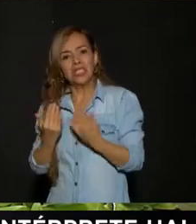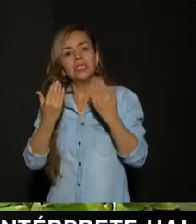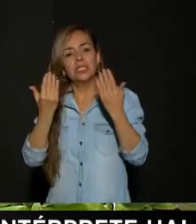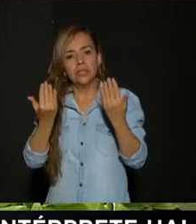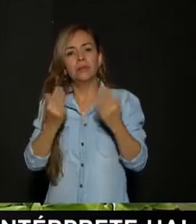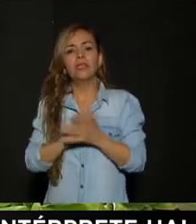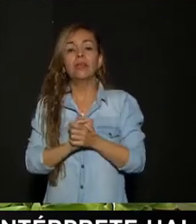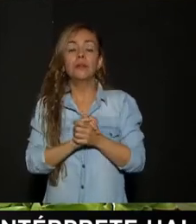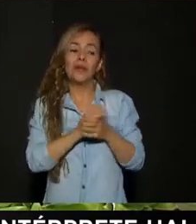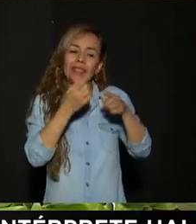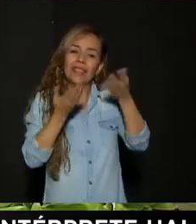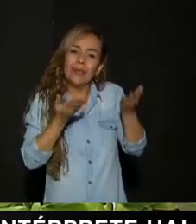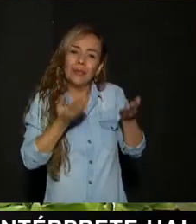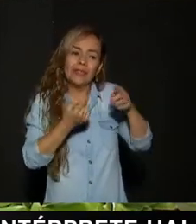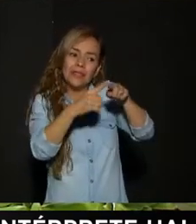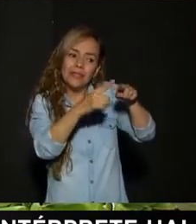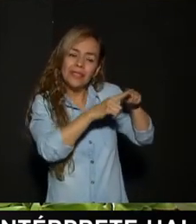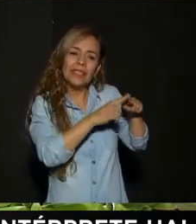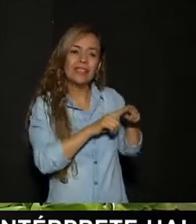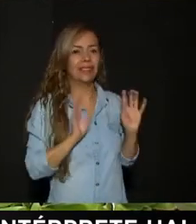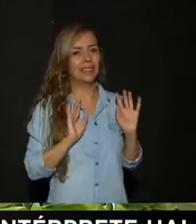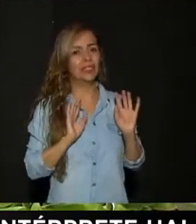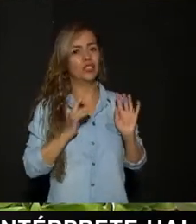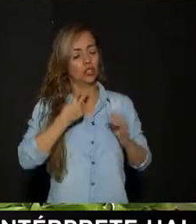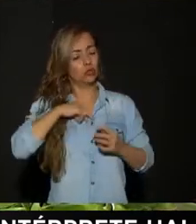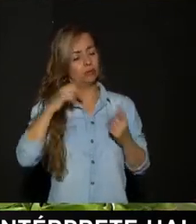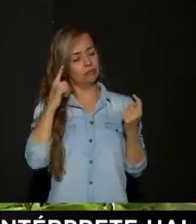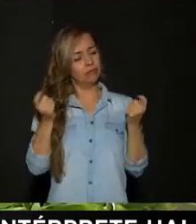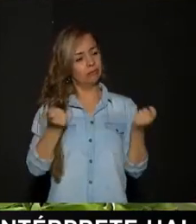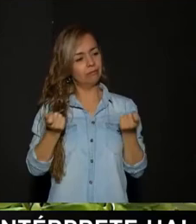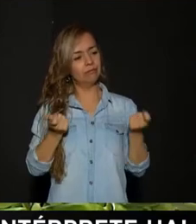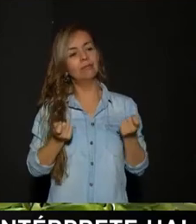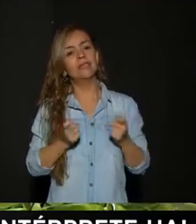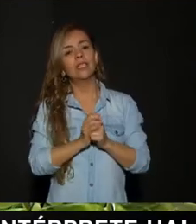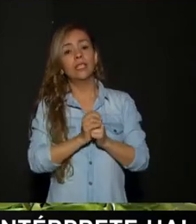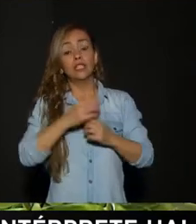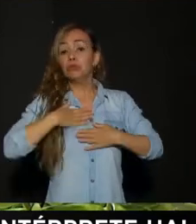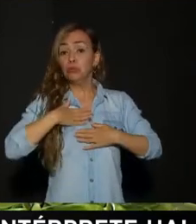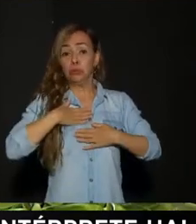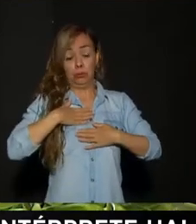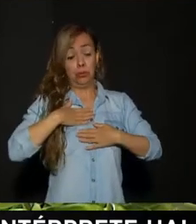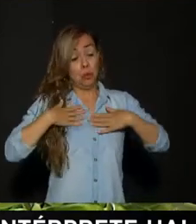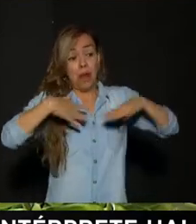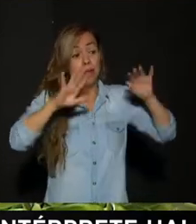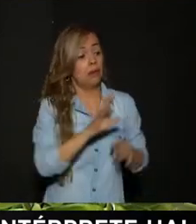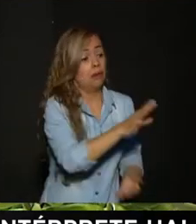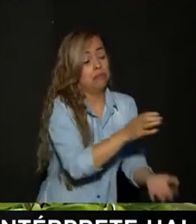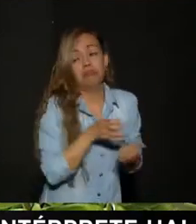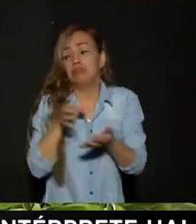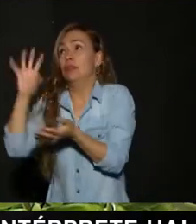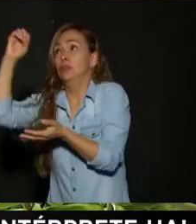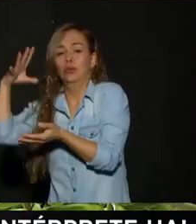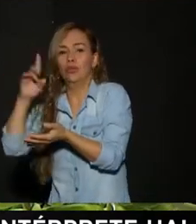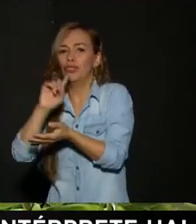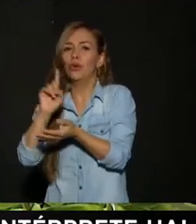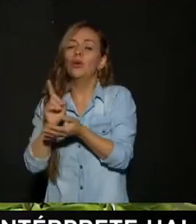interior Como en exterior Sino que hay que Saberlas controlar Inmediatamente Yo no puedo sacarla Al sol Sino que tengo Que irle